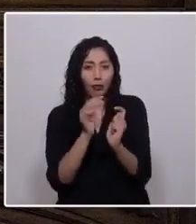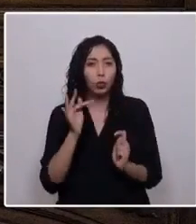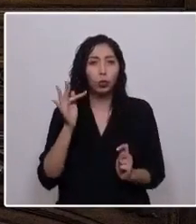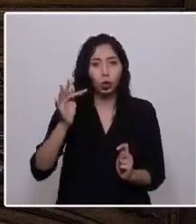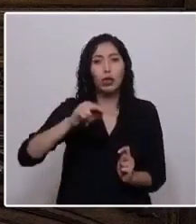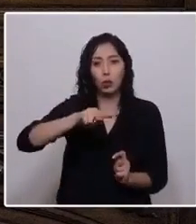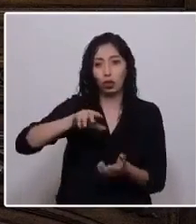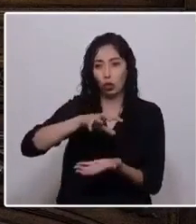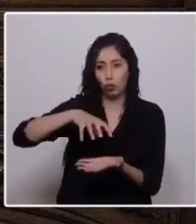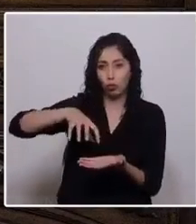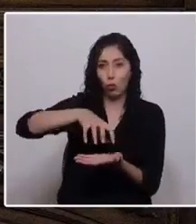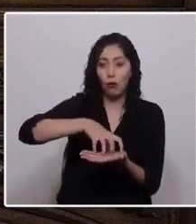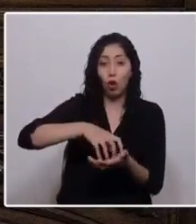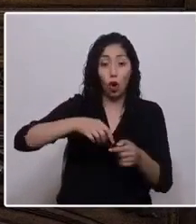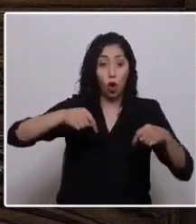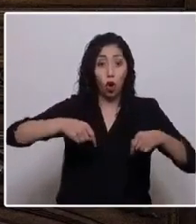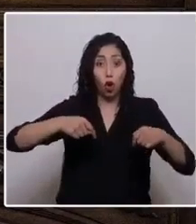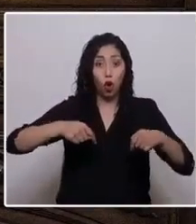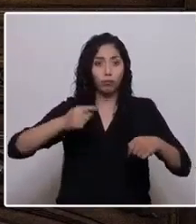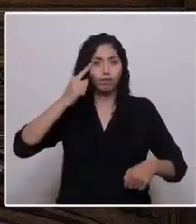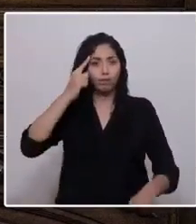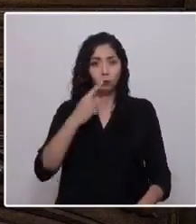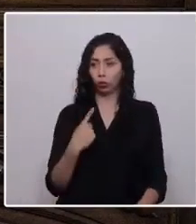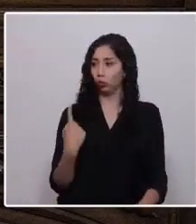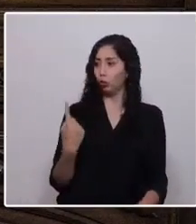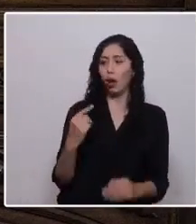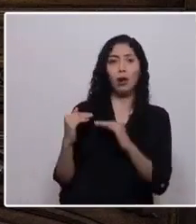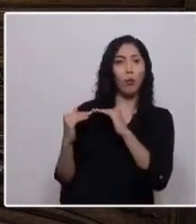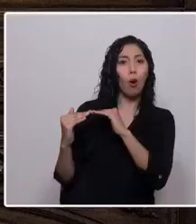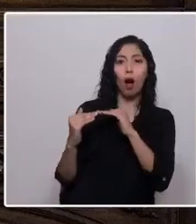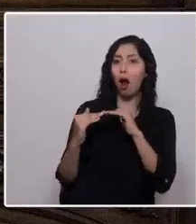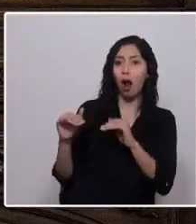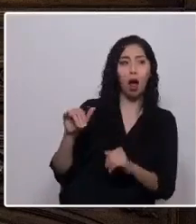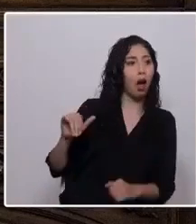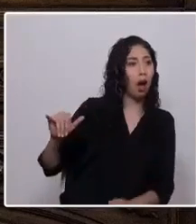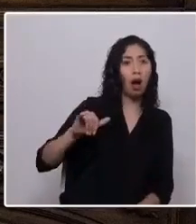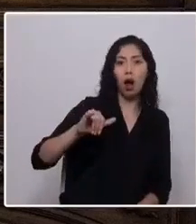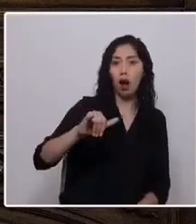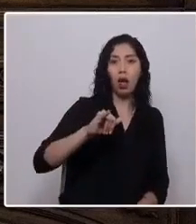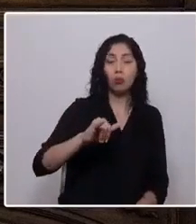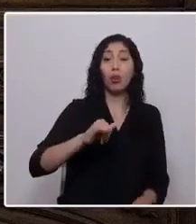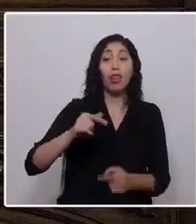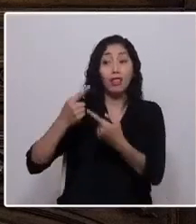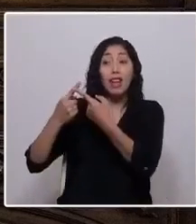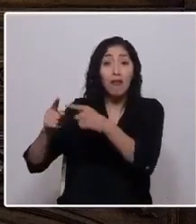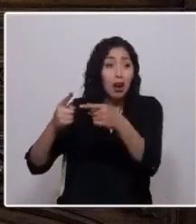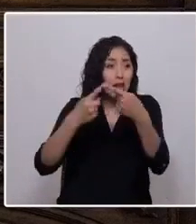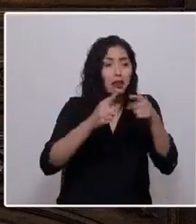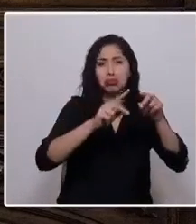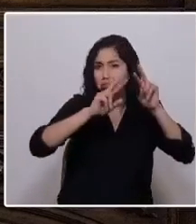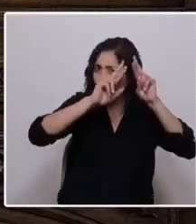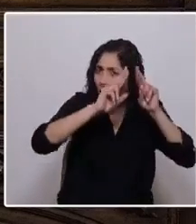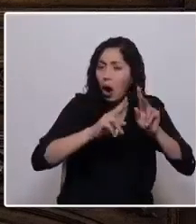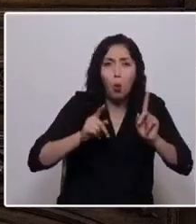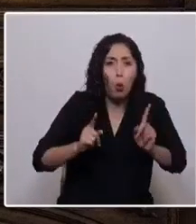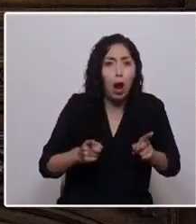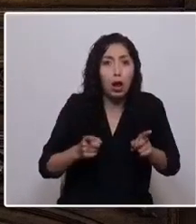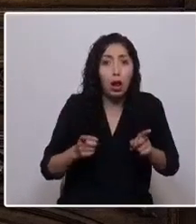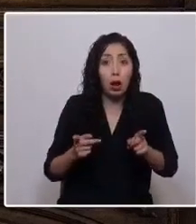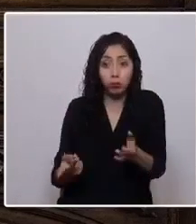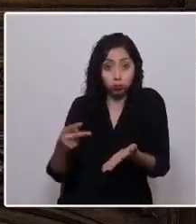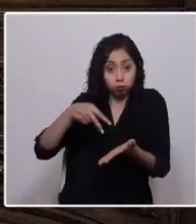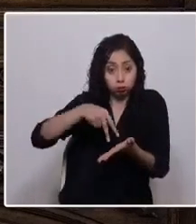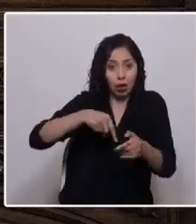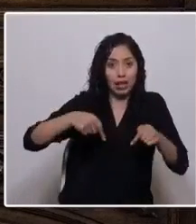Hoy nos reconocemos como iguales, respetando nuestras diferencias y asistimos a este debate con representación